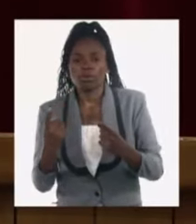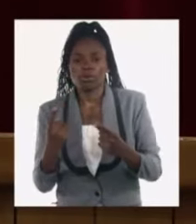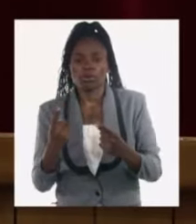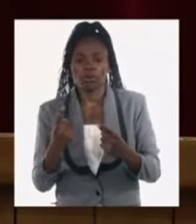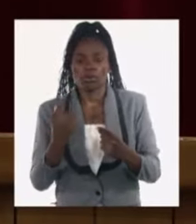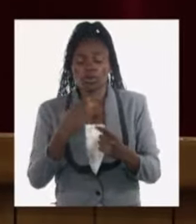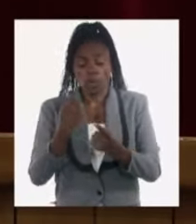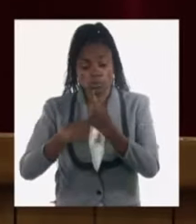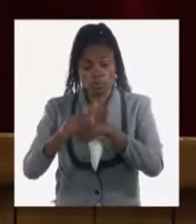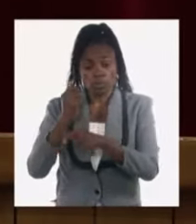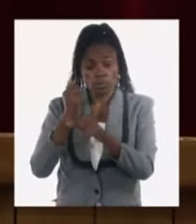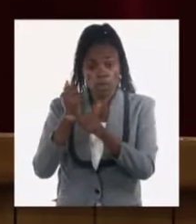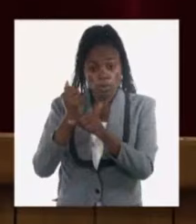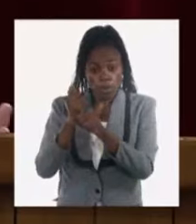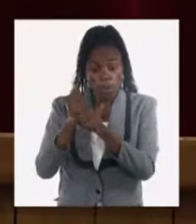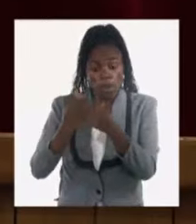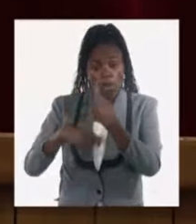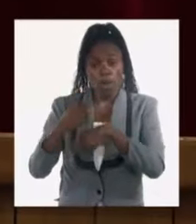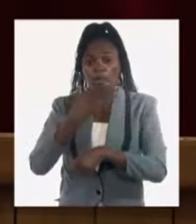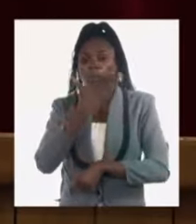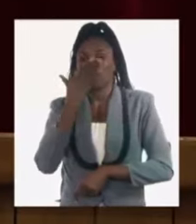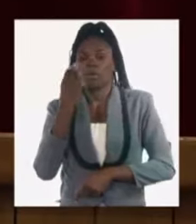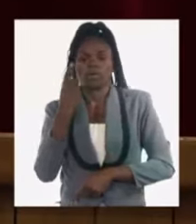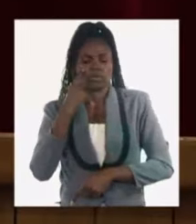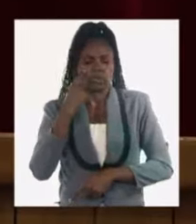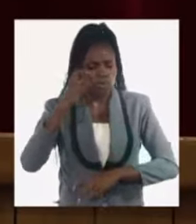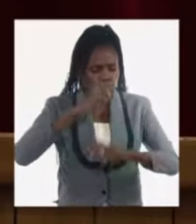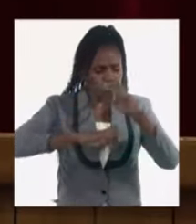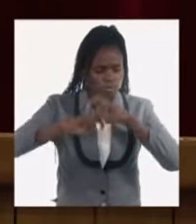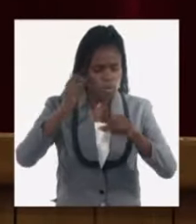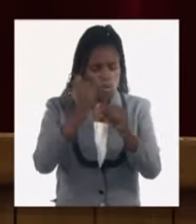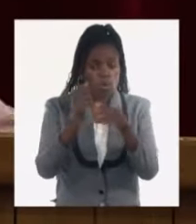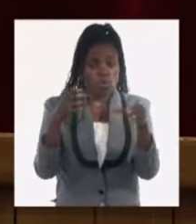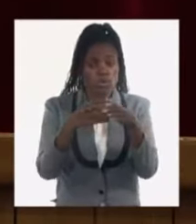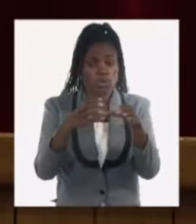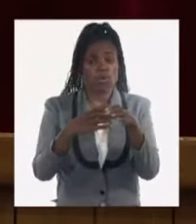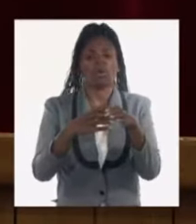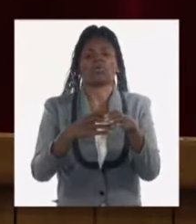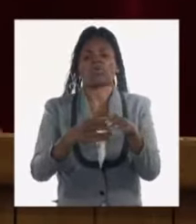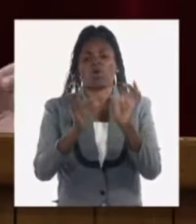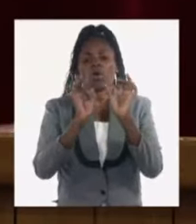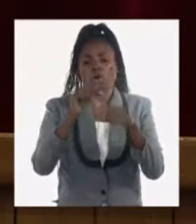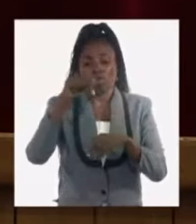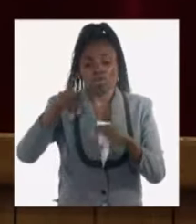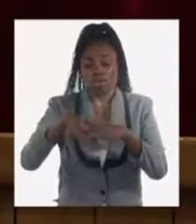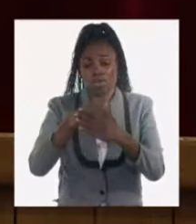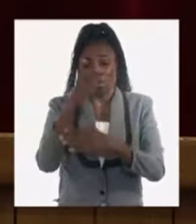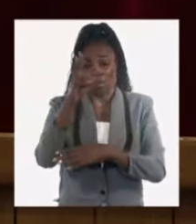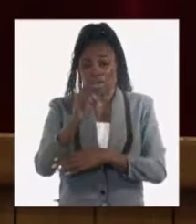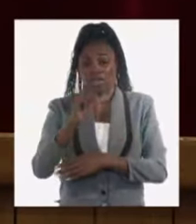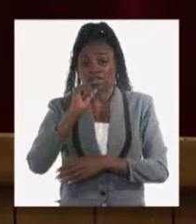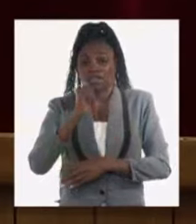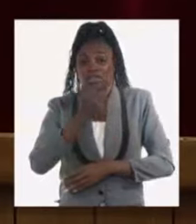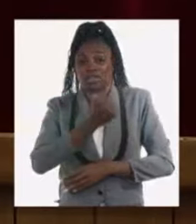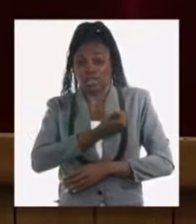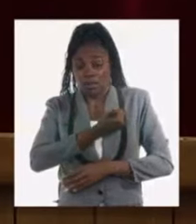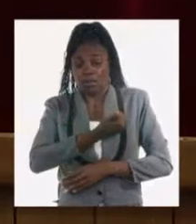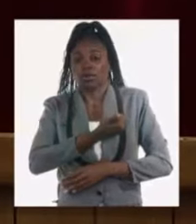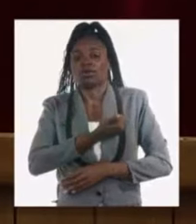sus operaciones económicas estamos revisando eso hay grupos de trabajo creados precisamente hoy día 20 de diciembre vamos a tener un